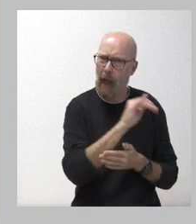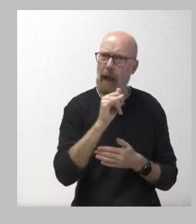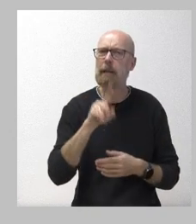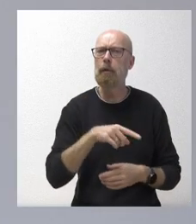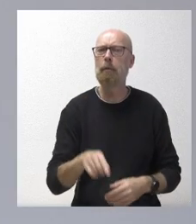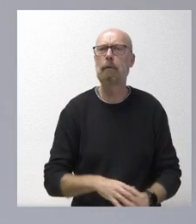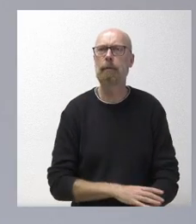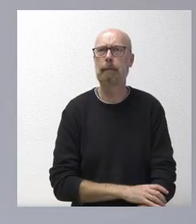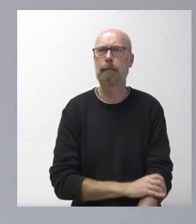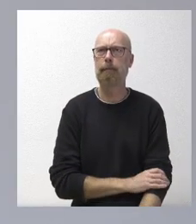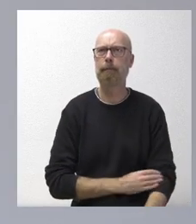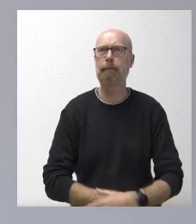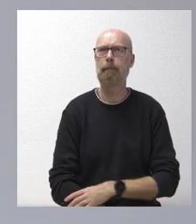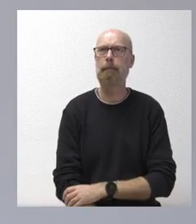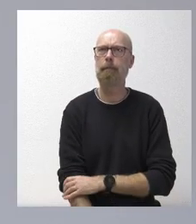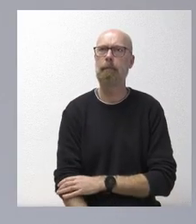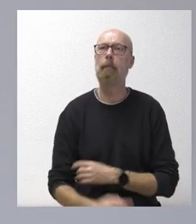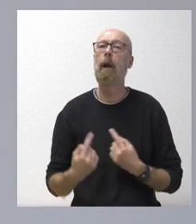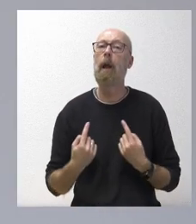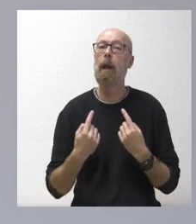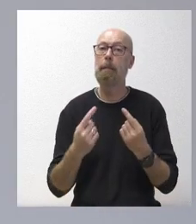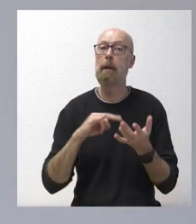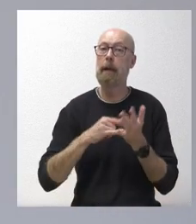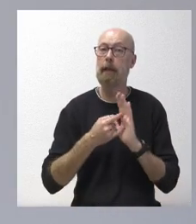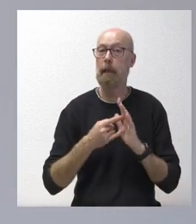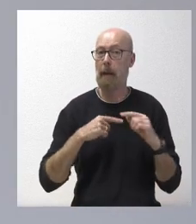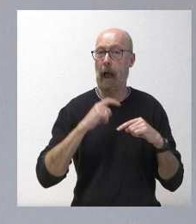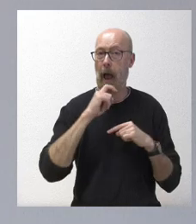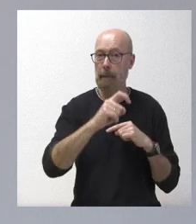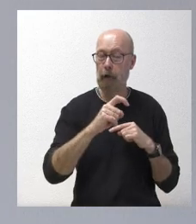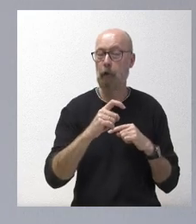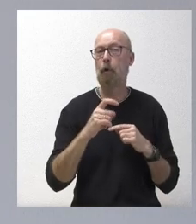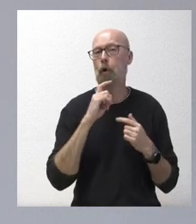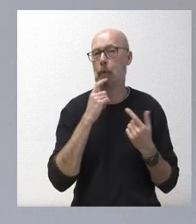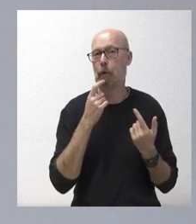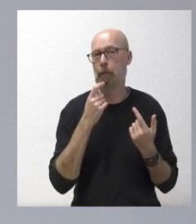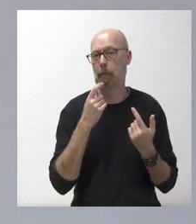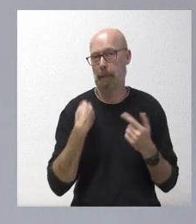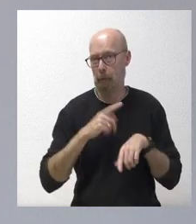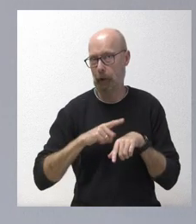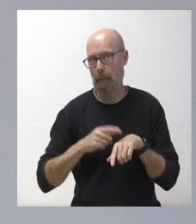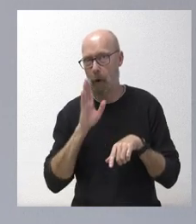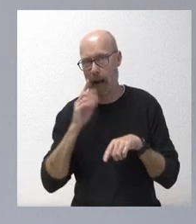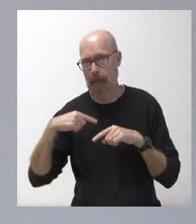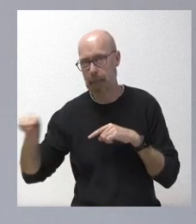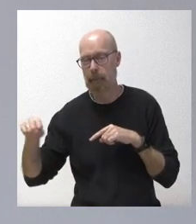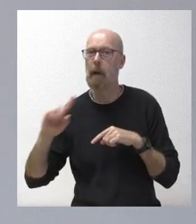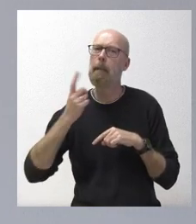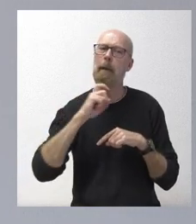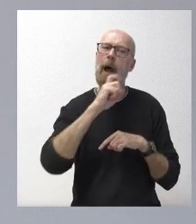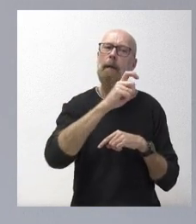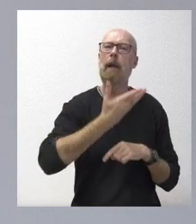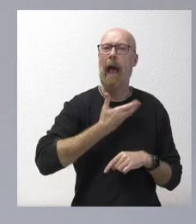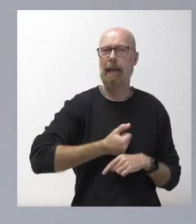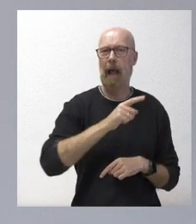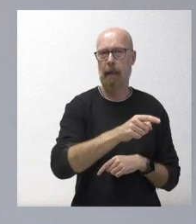El primer sistema de avisos que hay que tener es, o conjuntamente con ese, es el aviso a los alcaldes como responsables